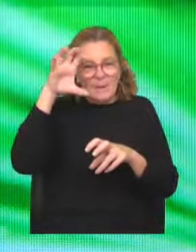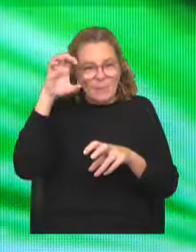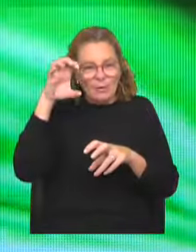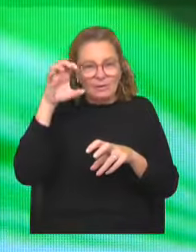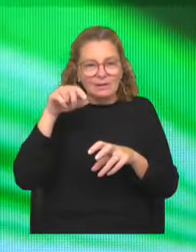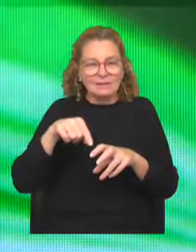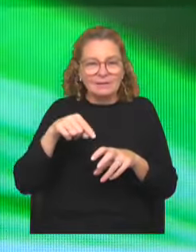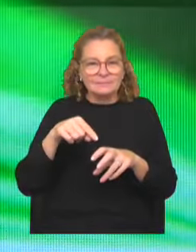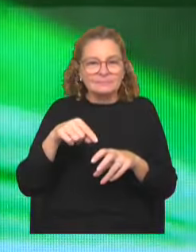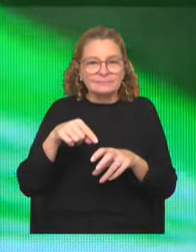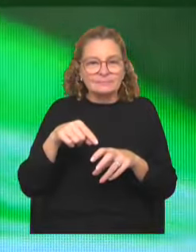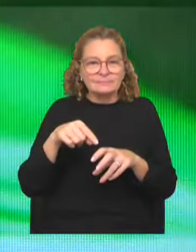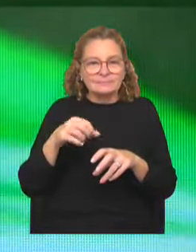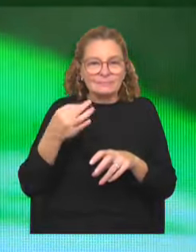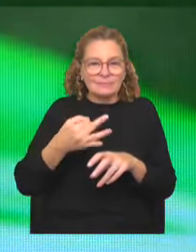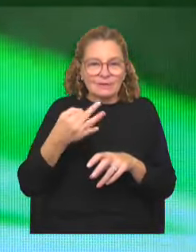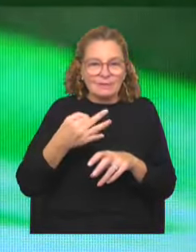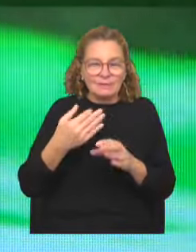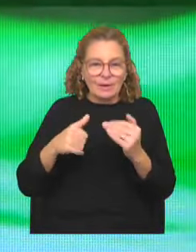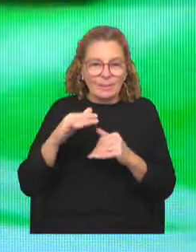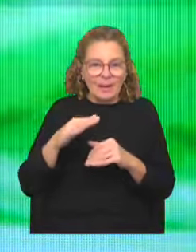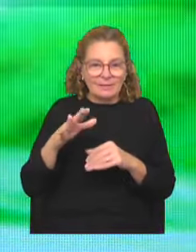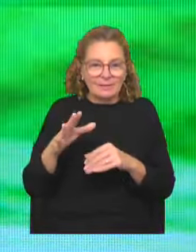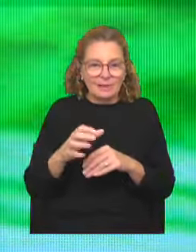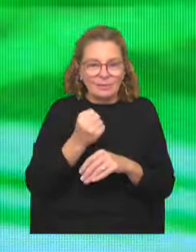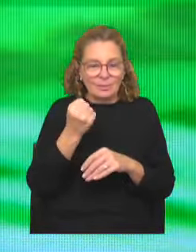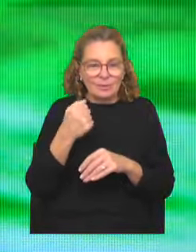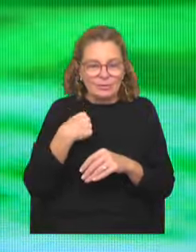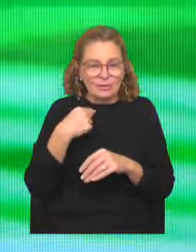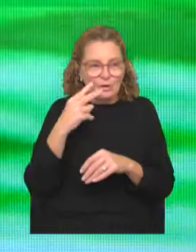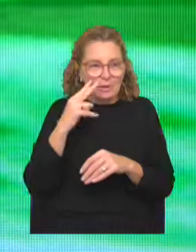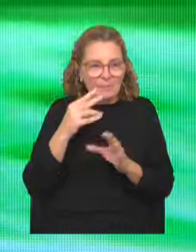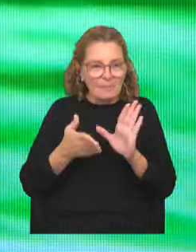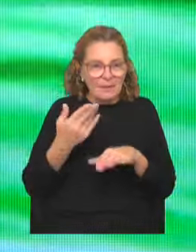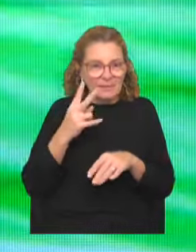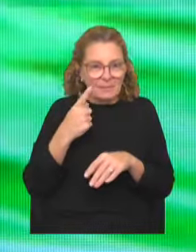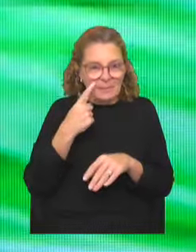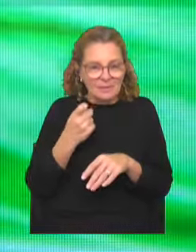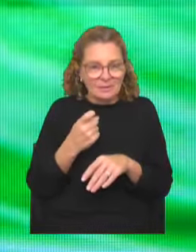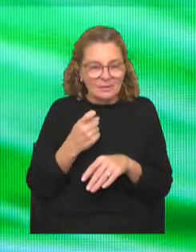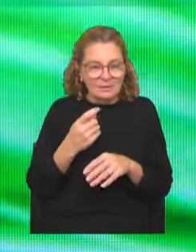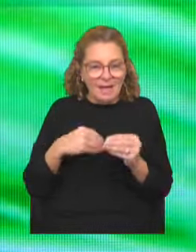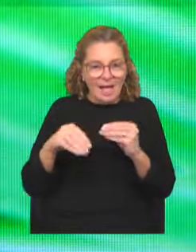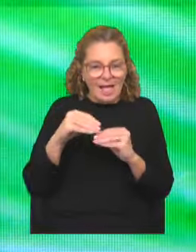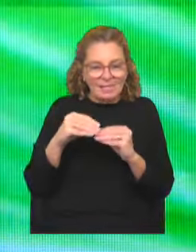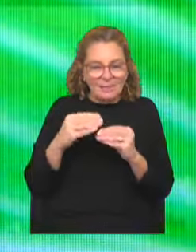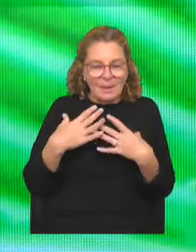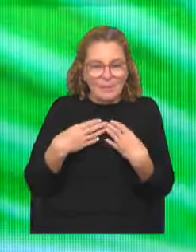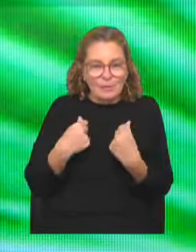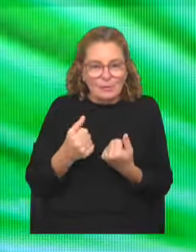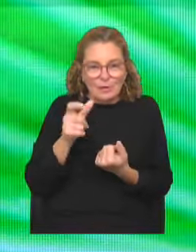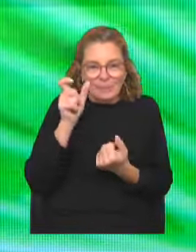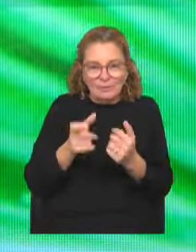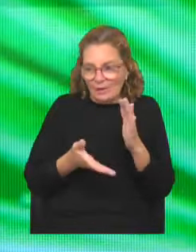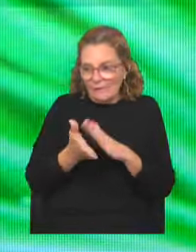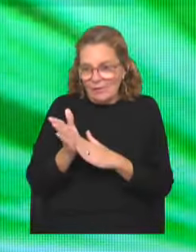Y lo que más recogimos, al menos yo lo que más recogí fue, además de la emoción de las personas cuando